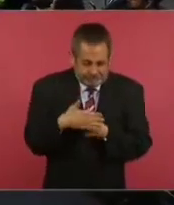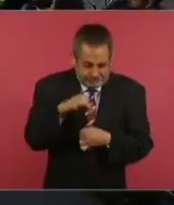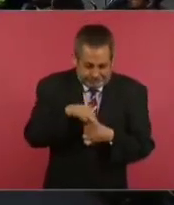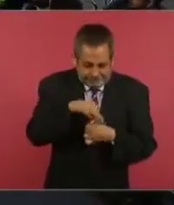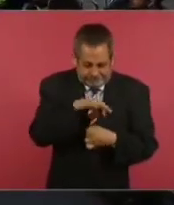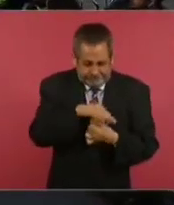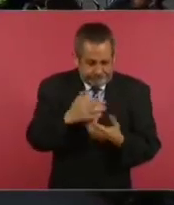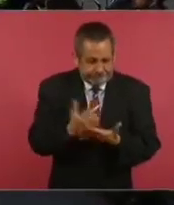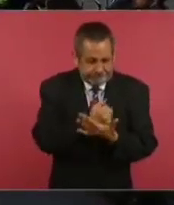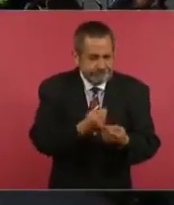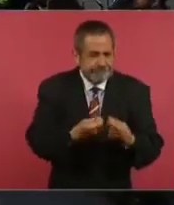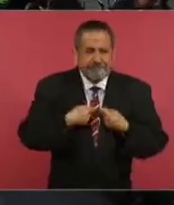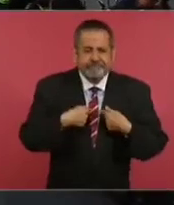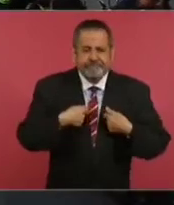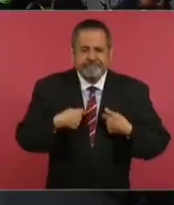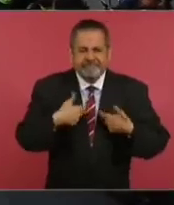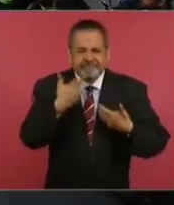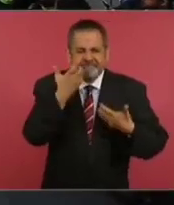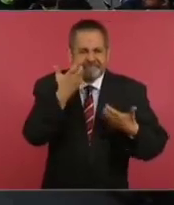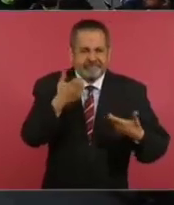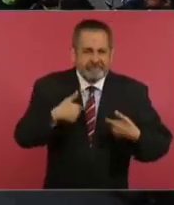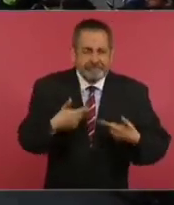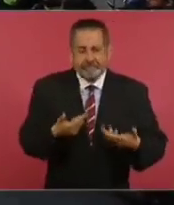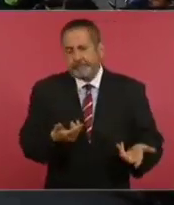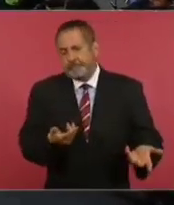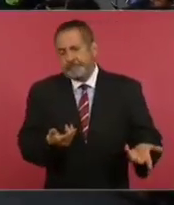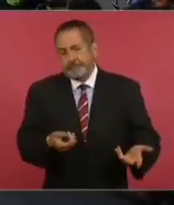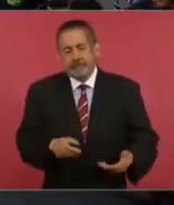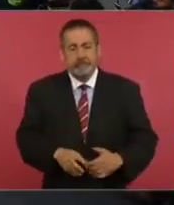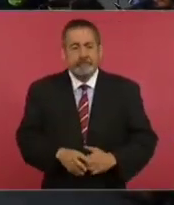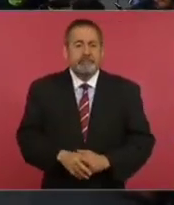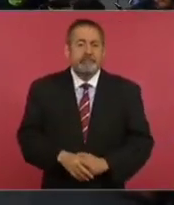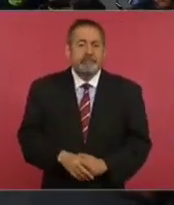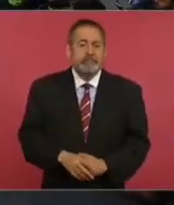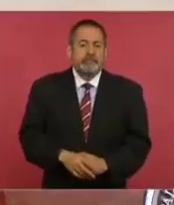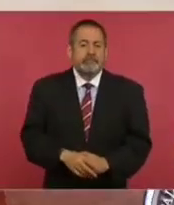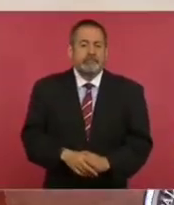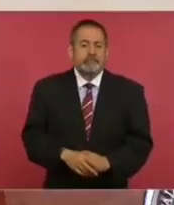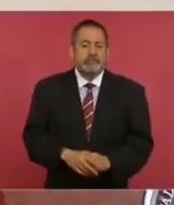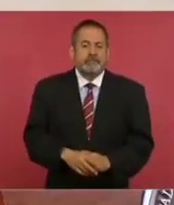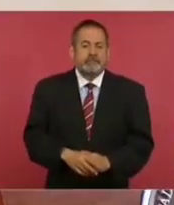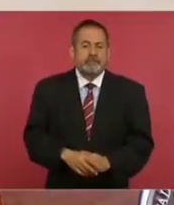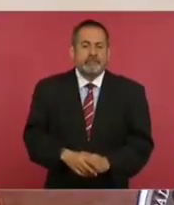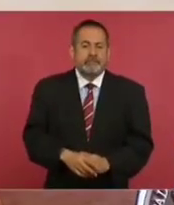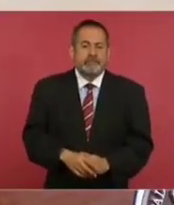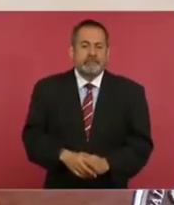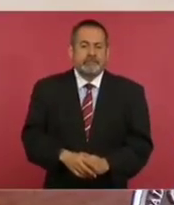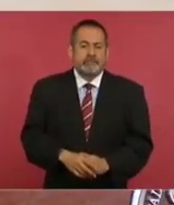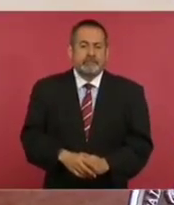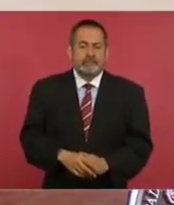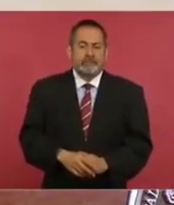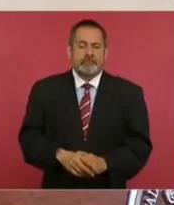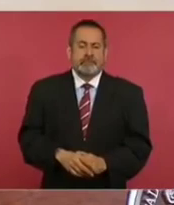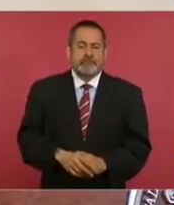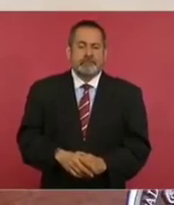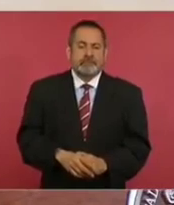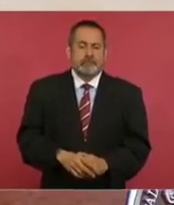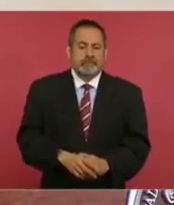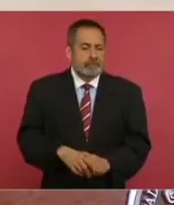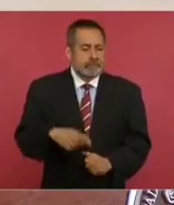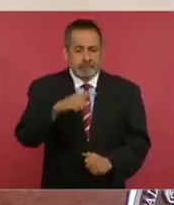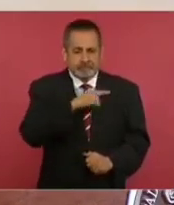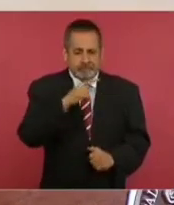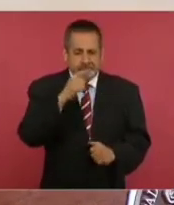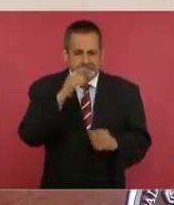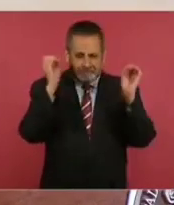porque no ven más